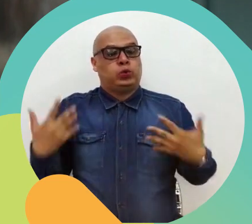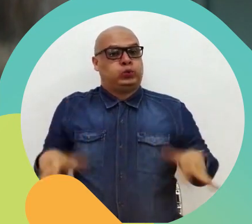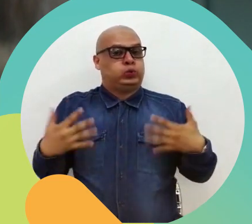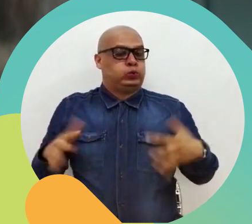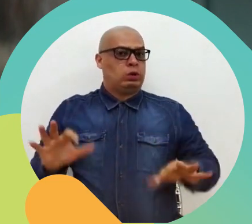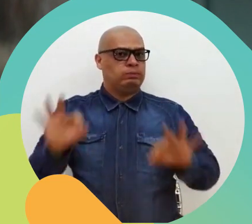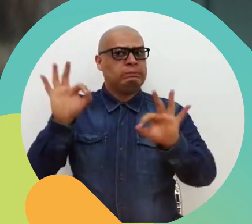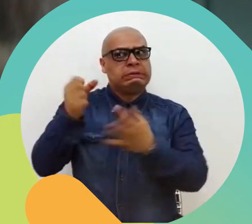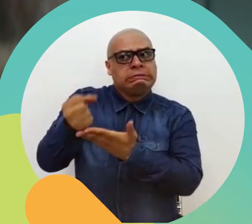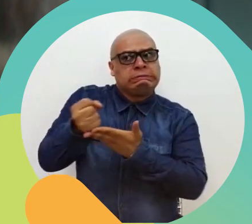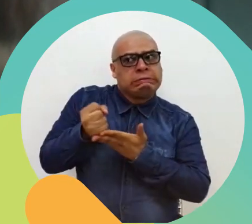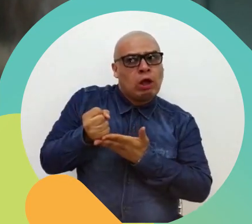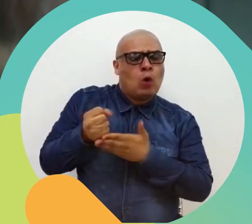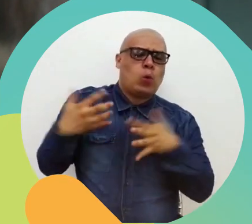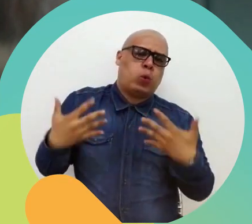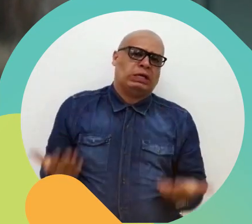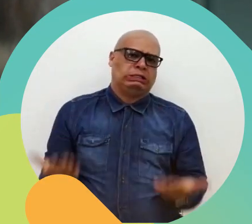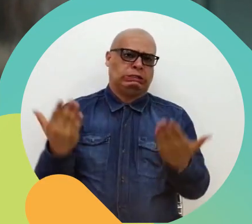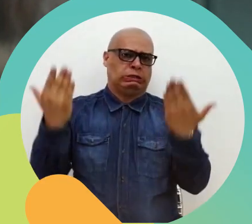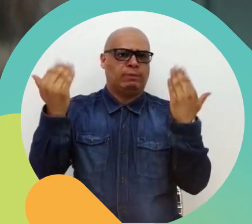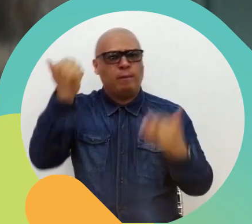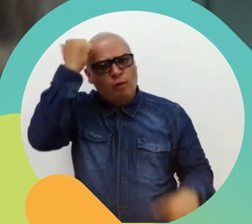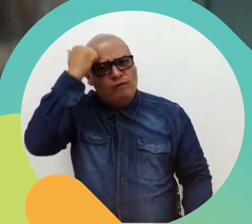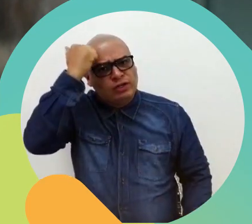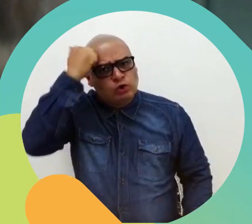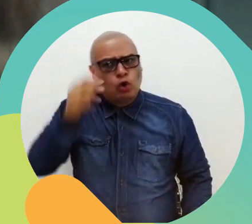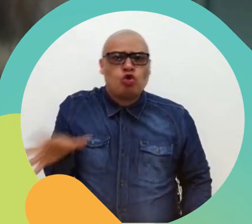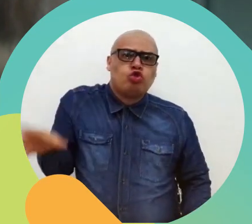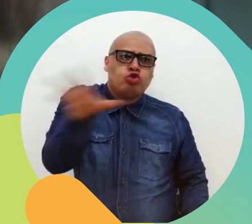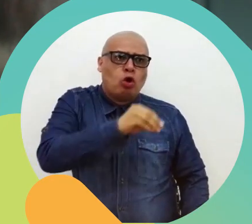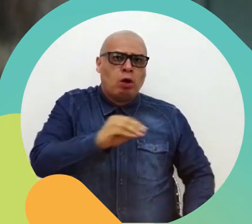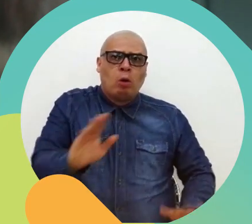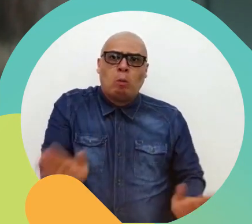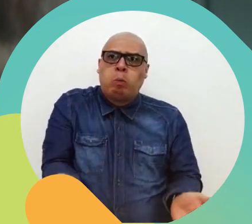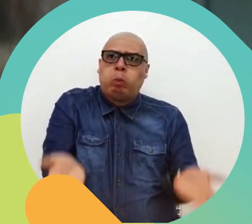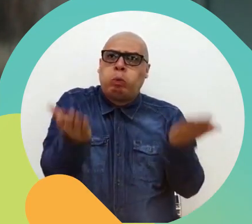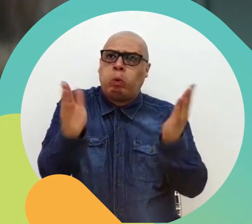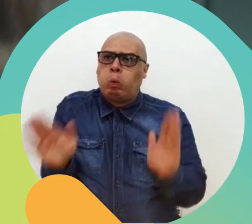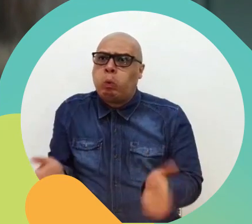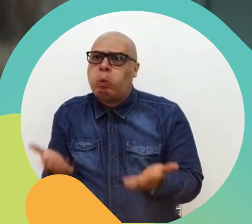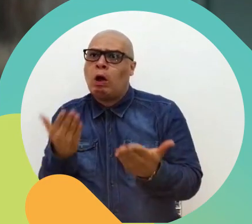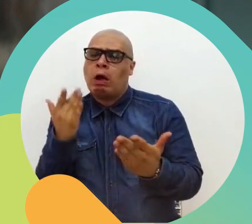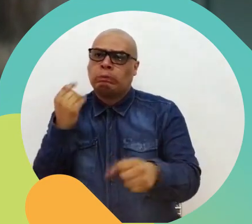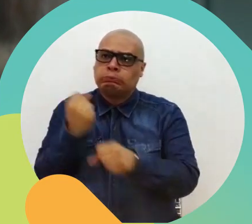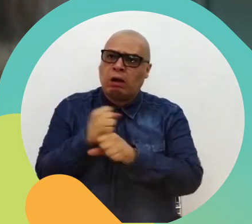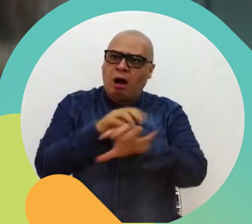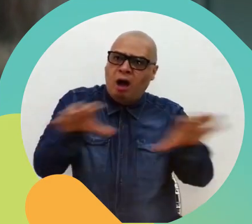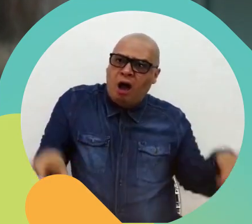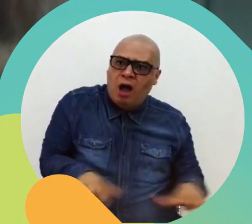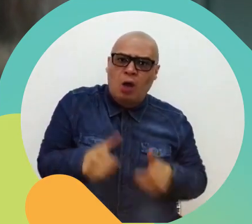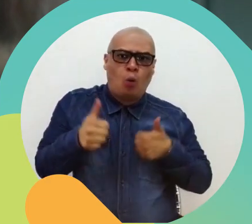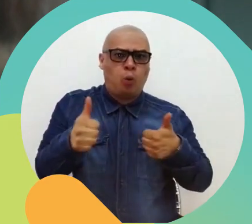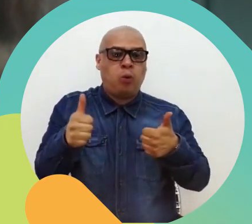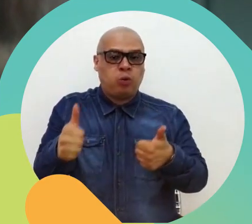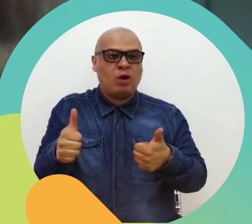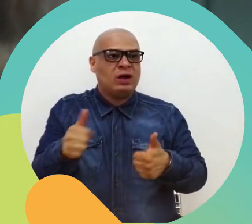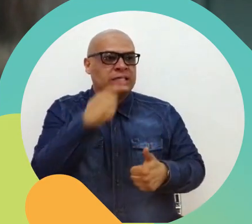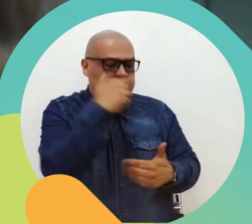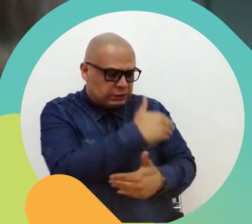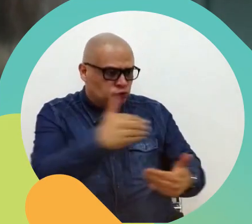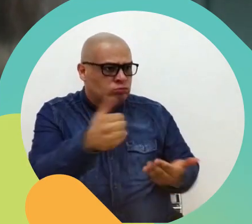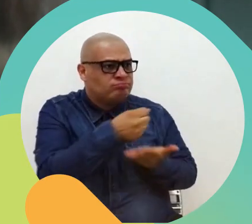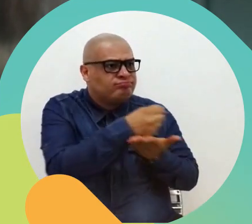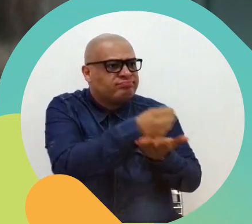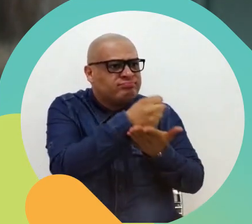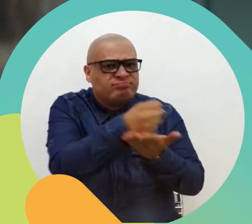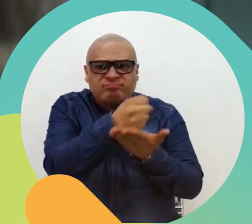docentes a mejorar nuestra calidad en el trabajo, nos ha permitido ayudarle a los niños a fortalecer sus